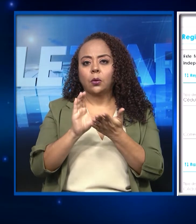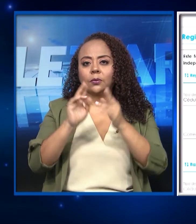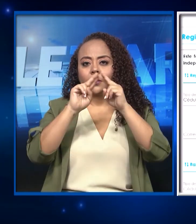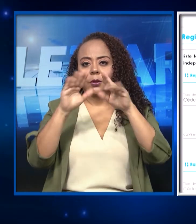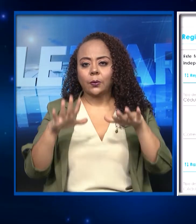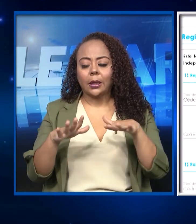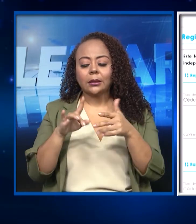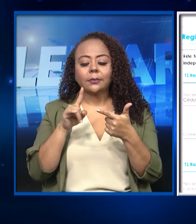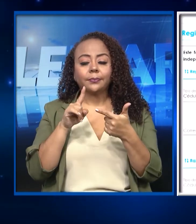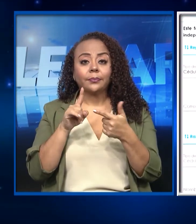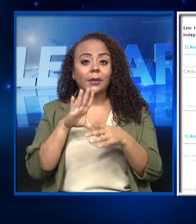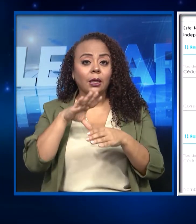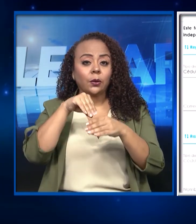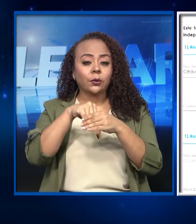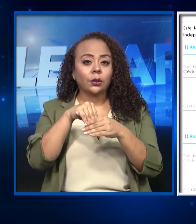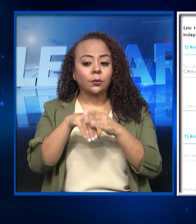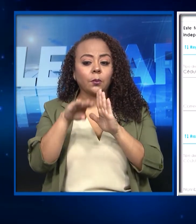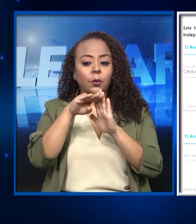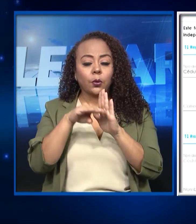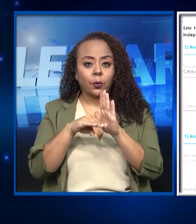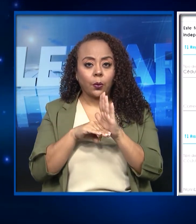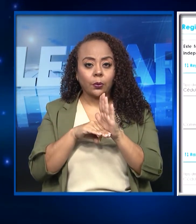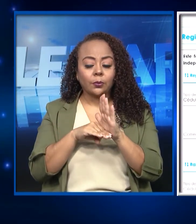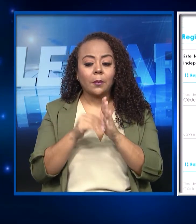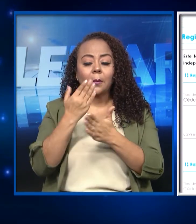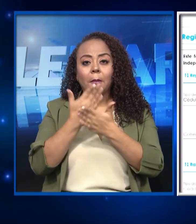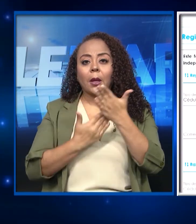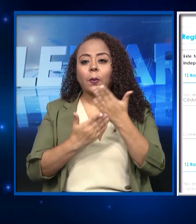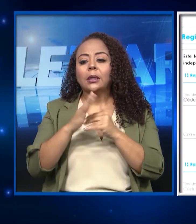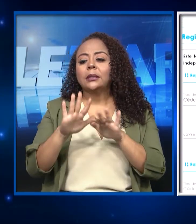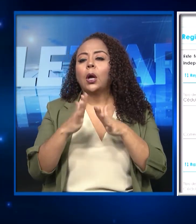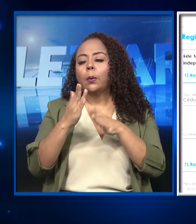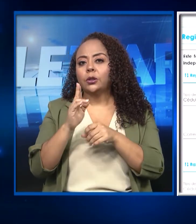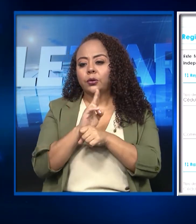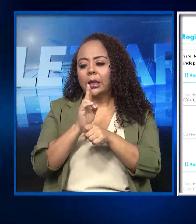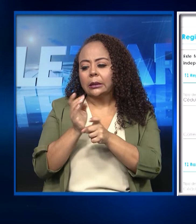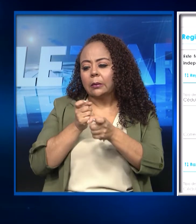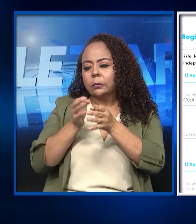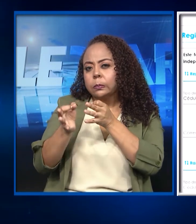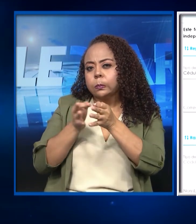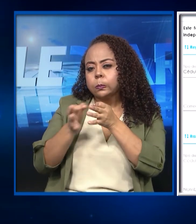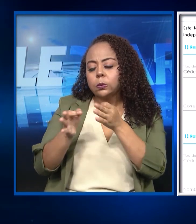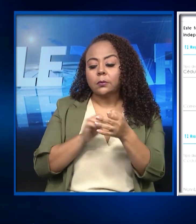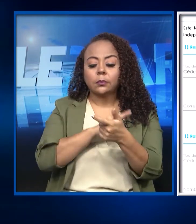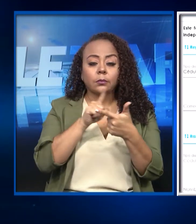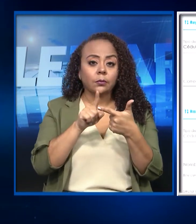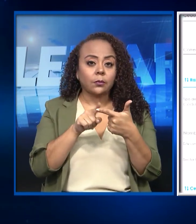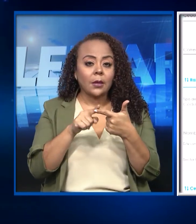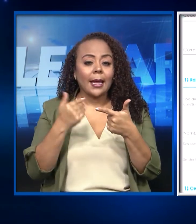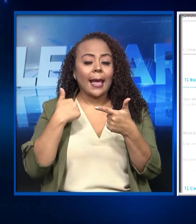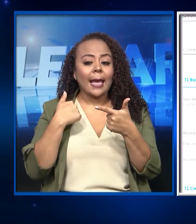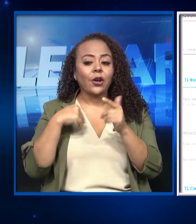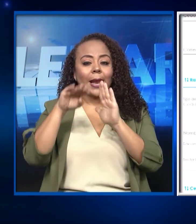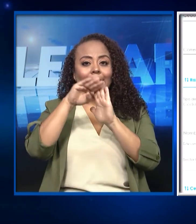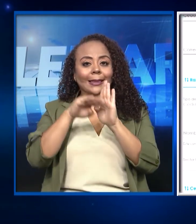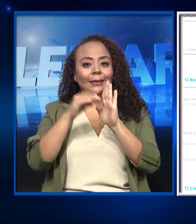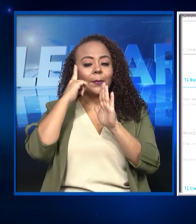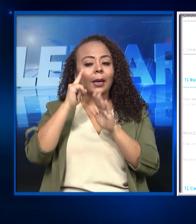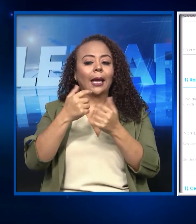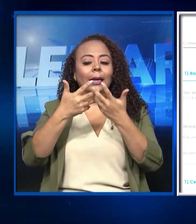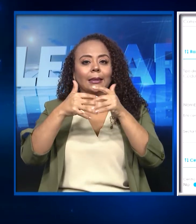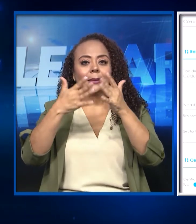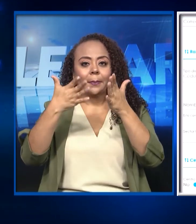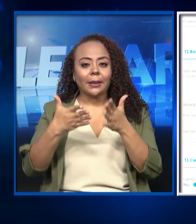incluyendo los protocolos mismos, manuales de cómo se utilizan. Número dos, hay una lista para que las empresas